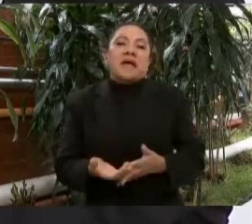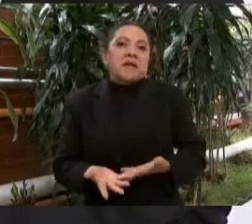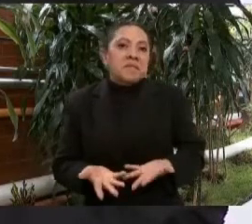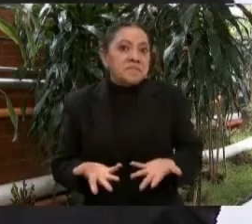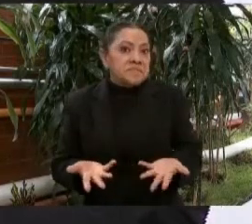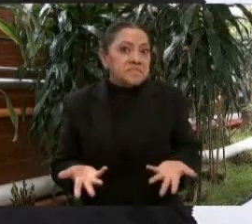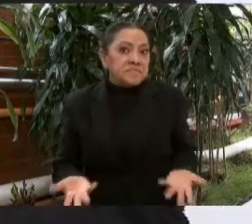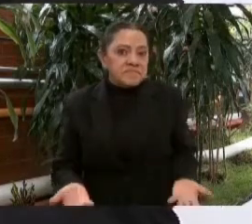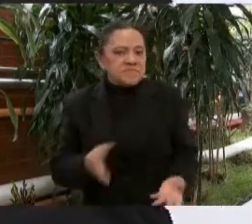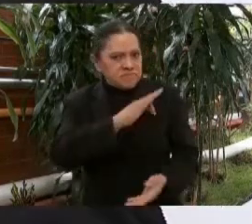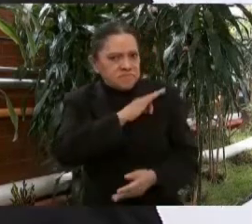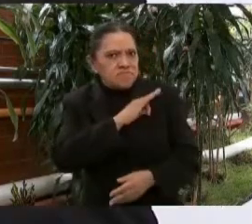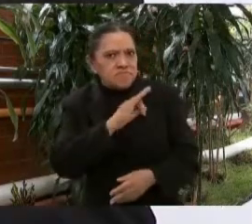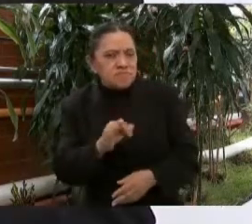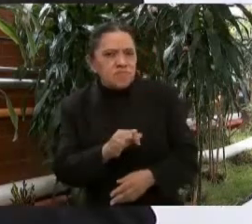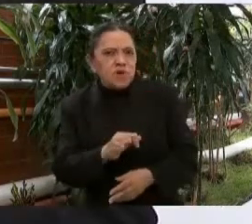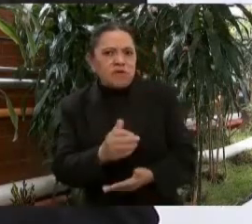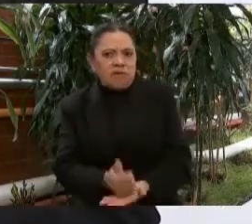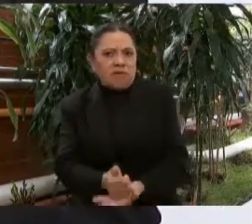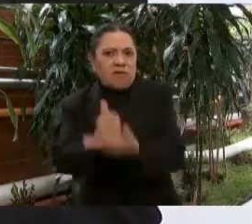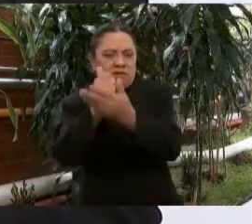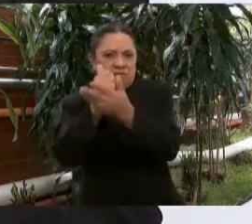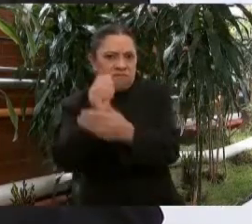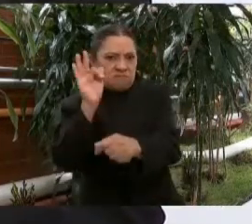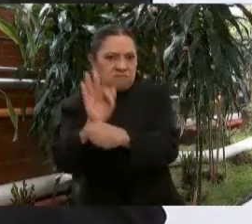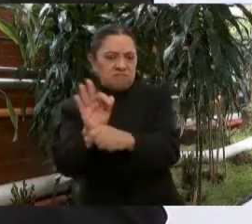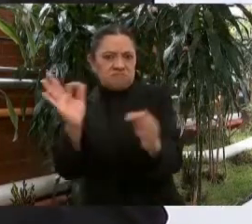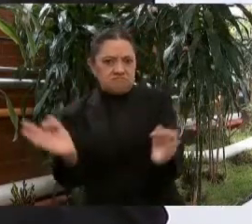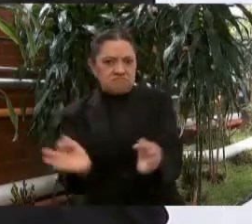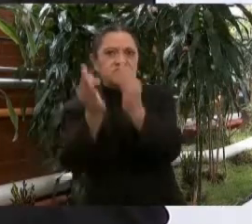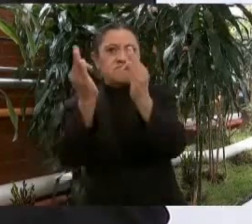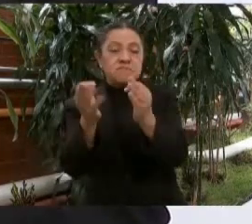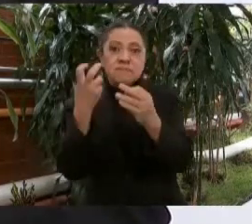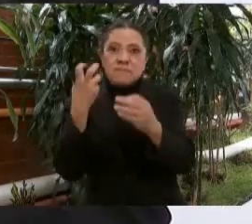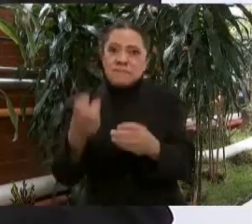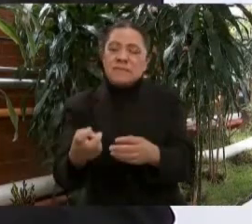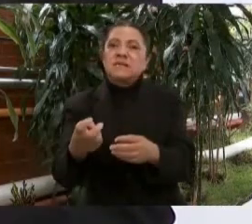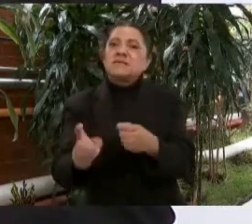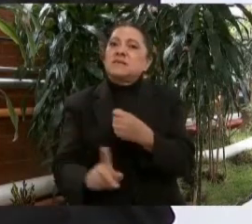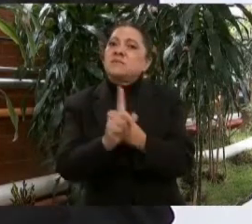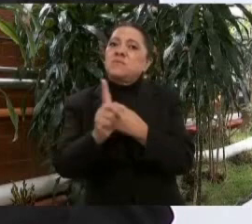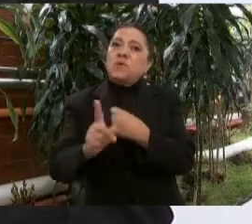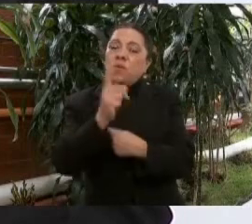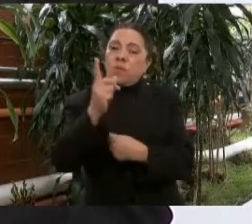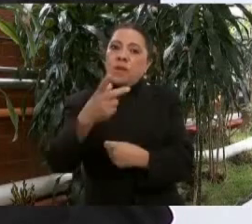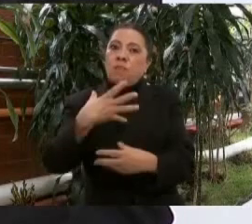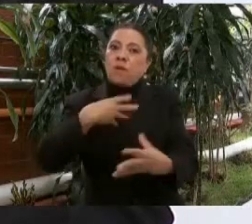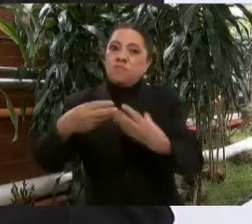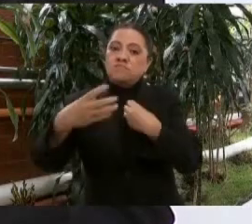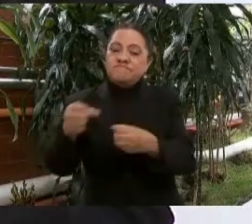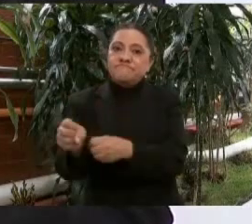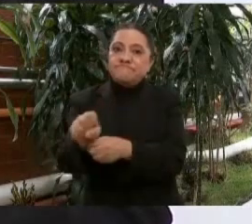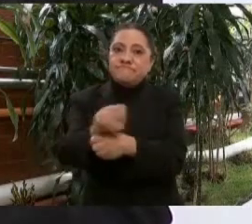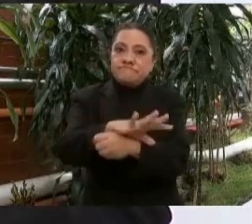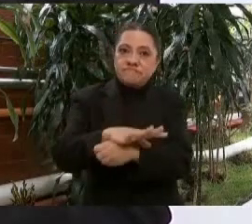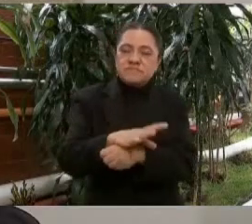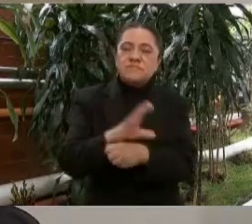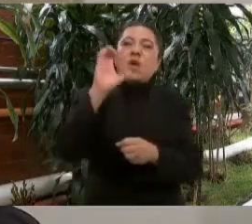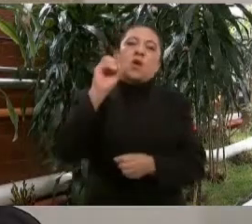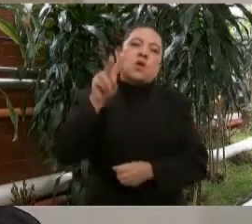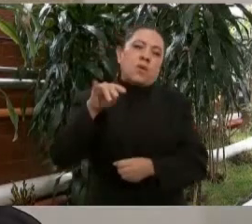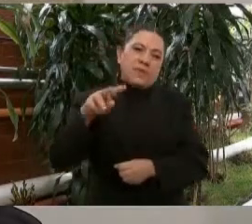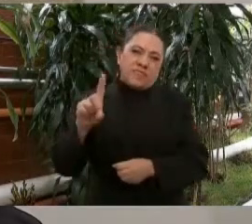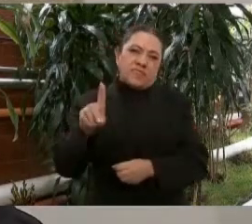enfrentar la pandemia del COVID-19, para tener camas,